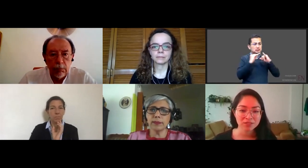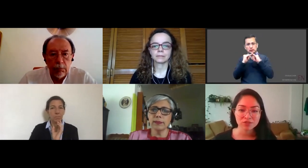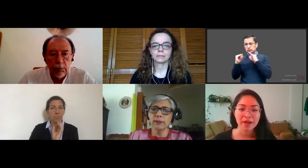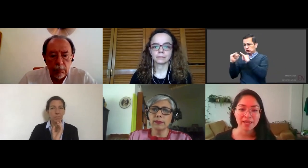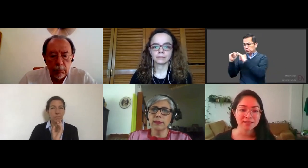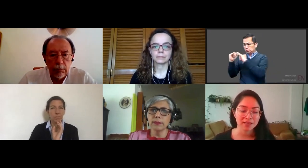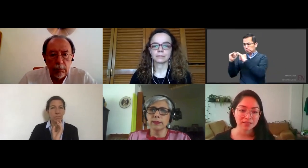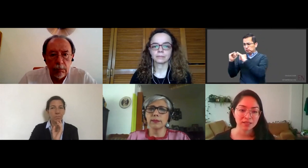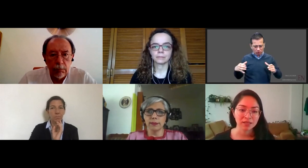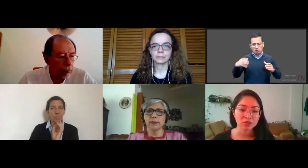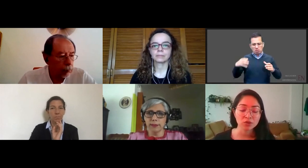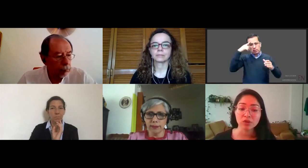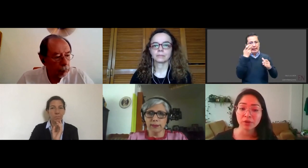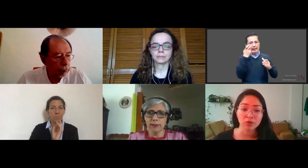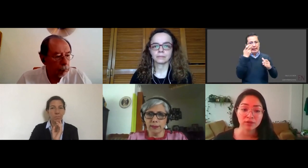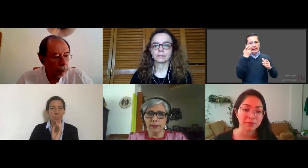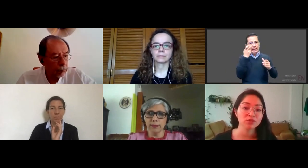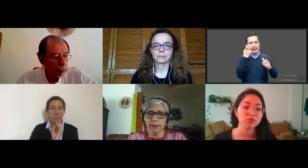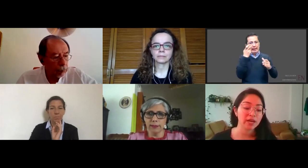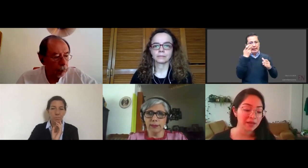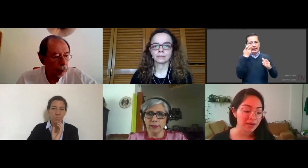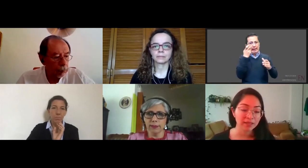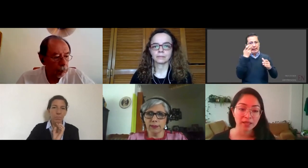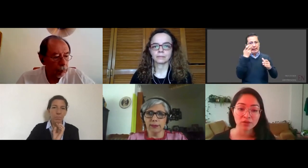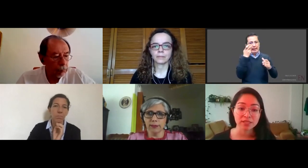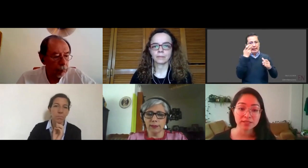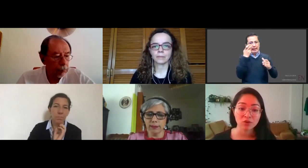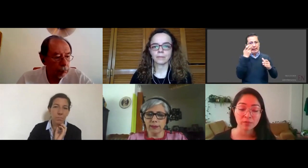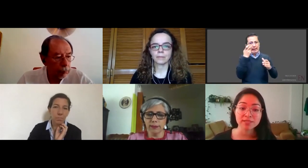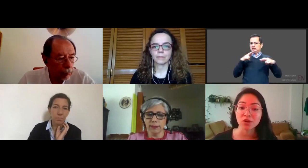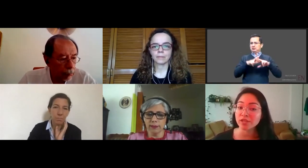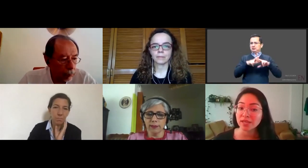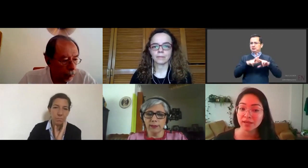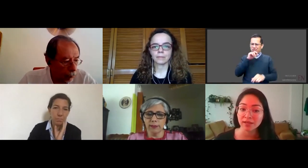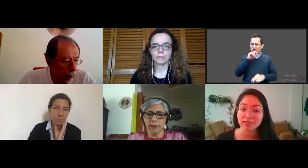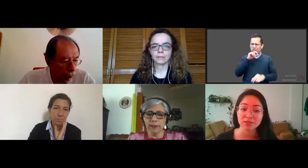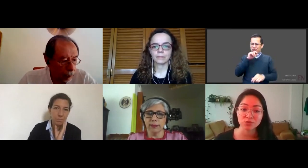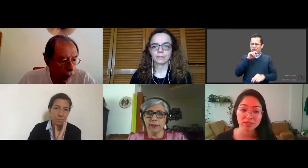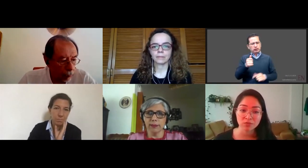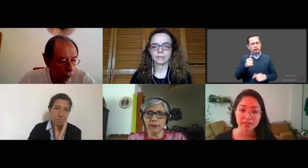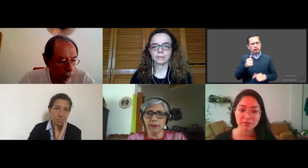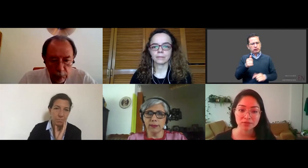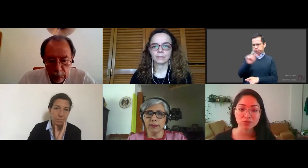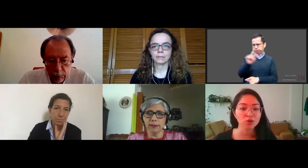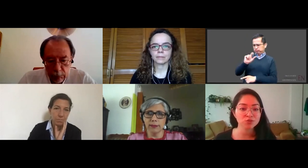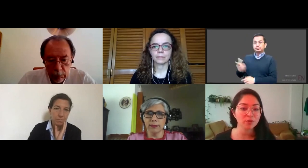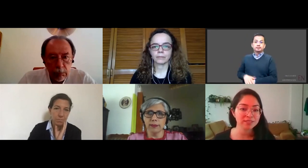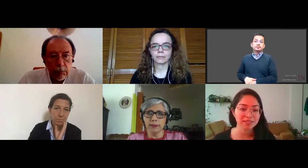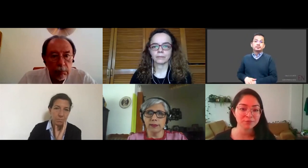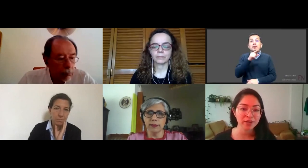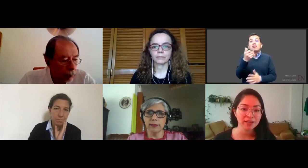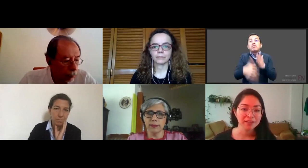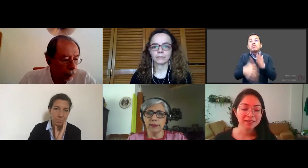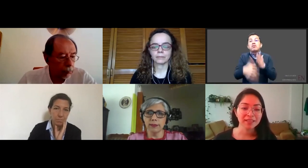son maestros y maestras en el entorno. Y bueno, también nos tocaría hablar de adolescentes y jóvenes que no están en las instituciones educativas, ¿no? Todos